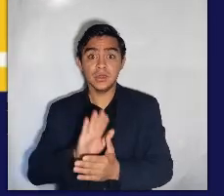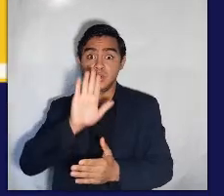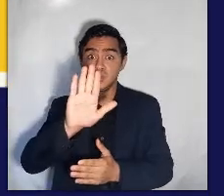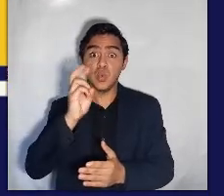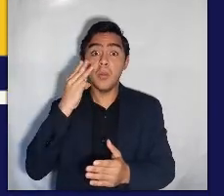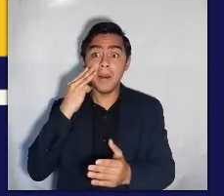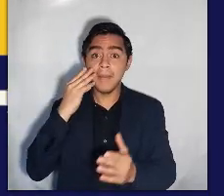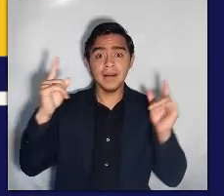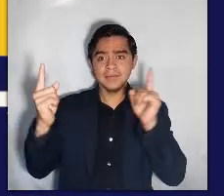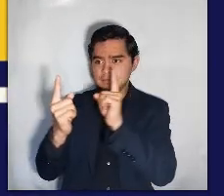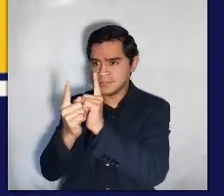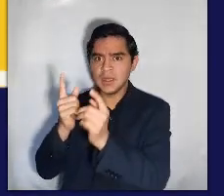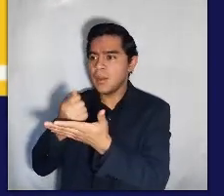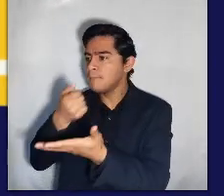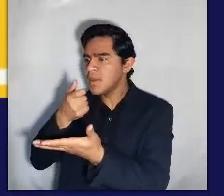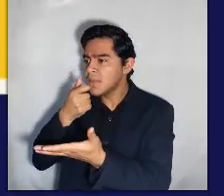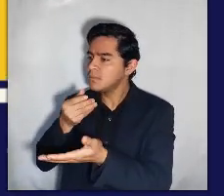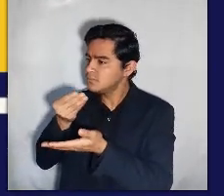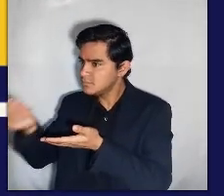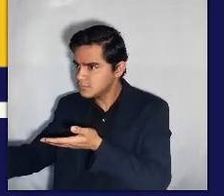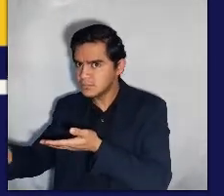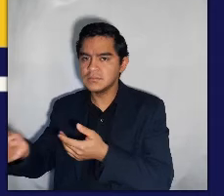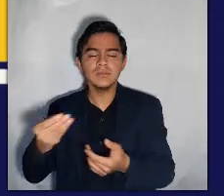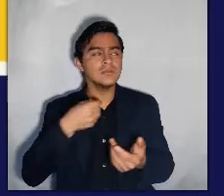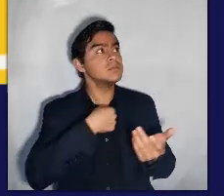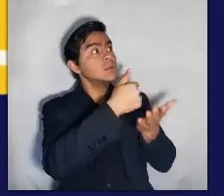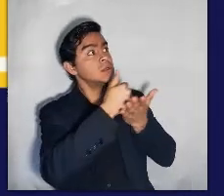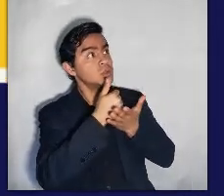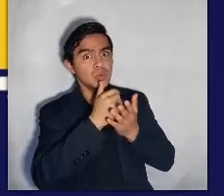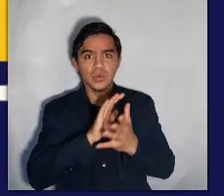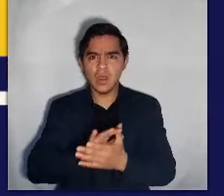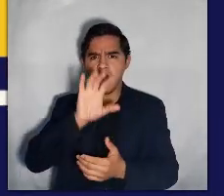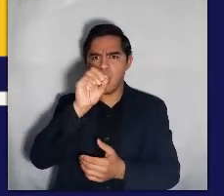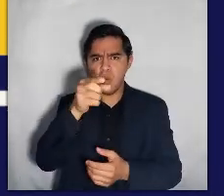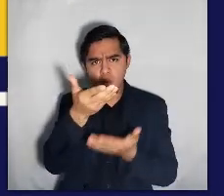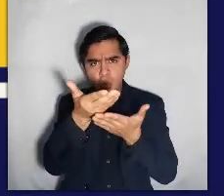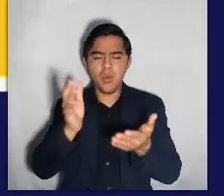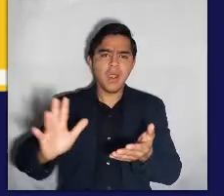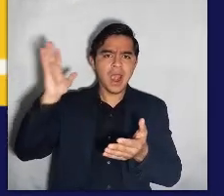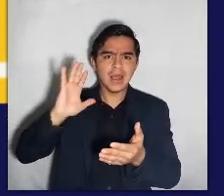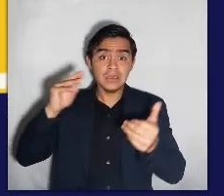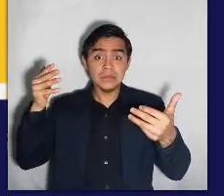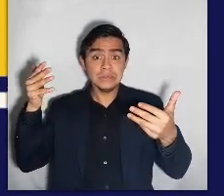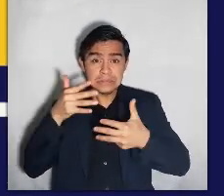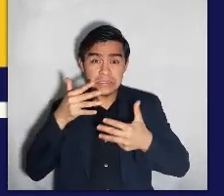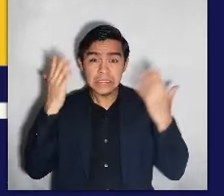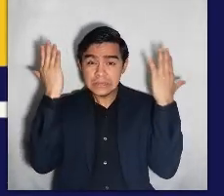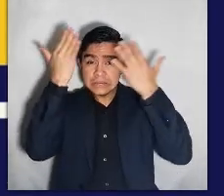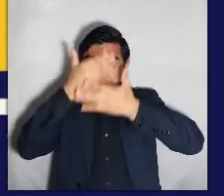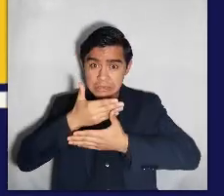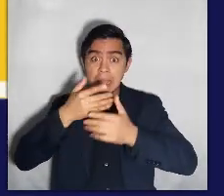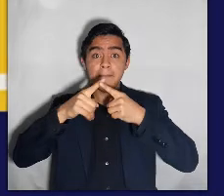y tu mamá vino y te dio una medicina y te ayudó. O puedes contarme sobre esa vez que te daba miedo a la